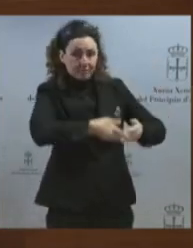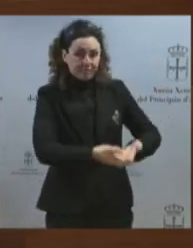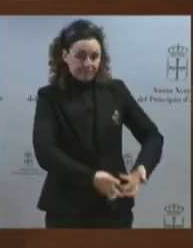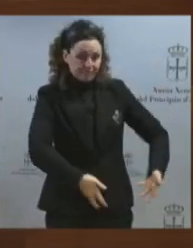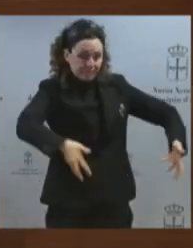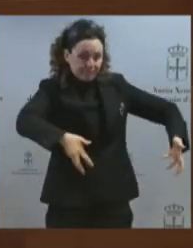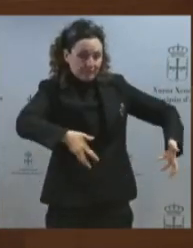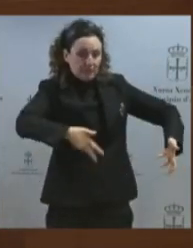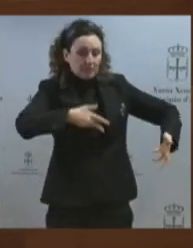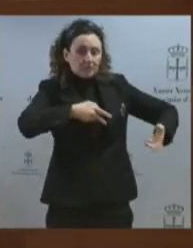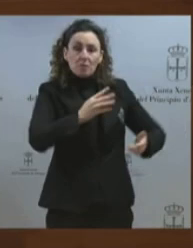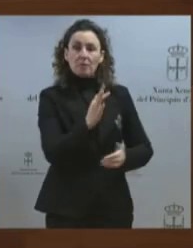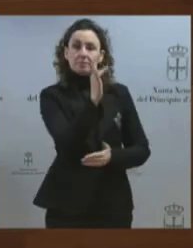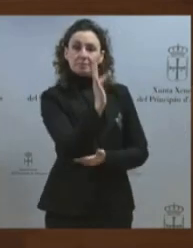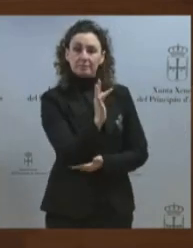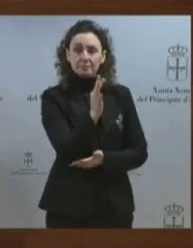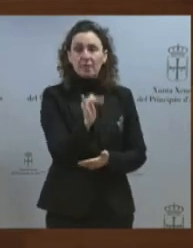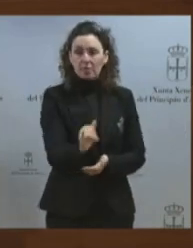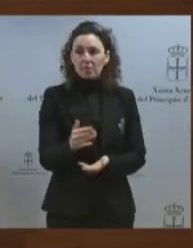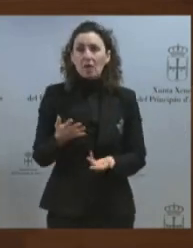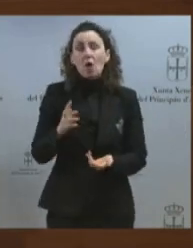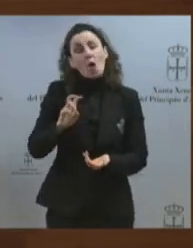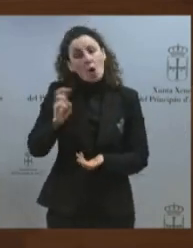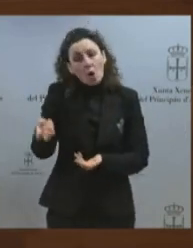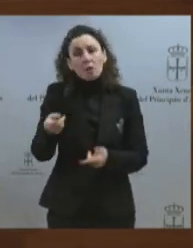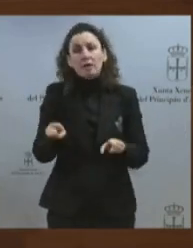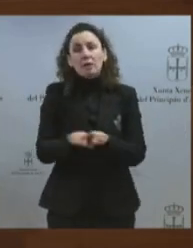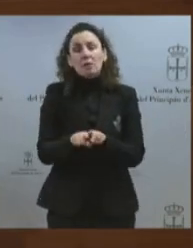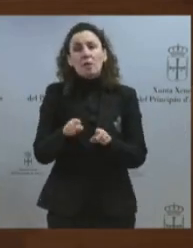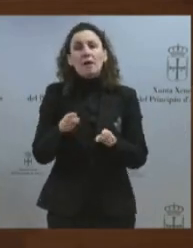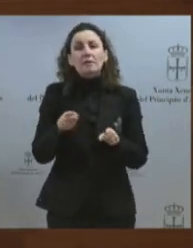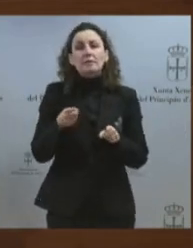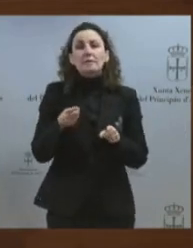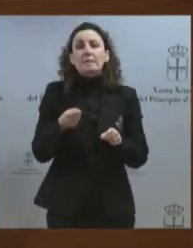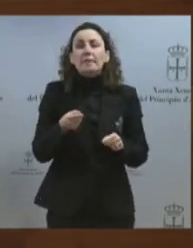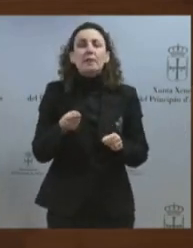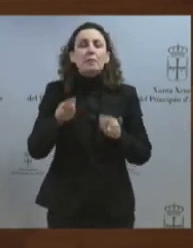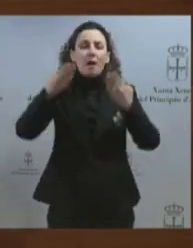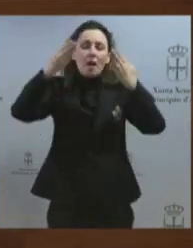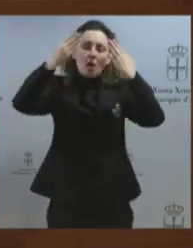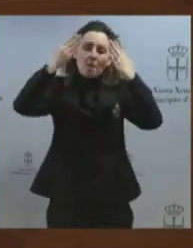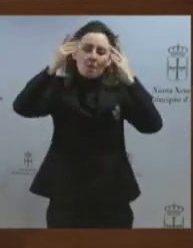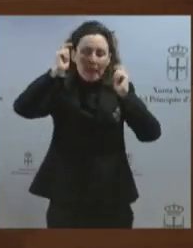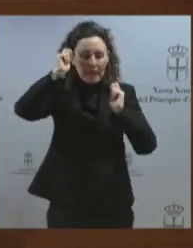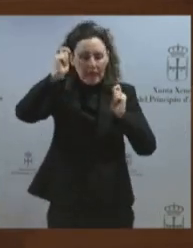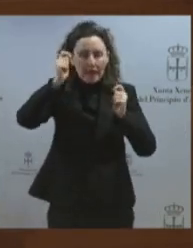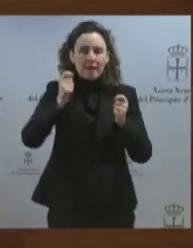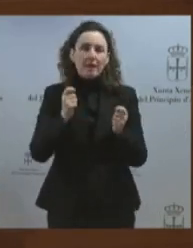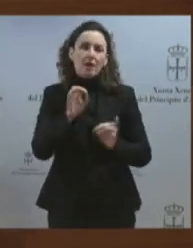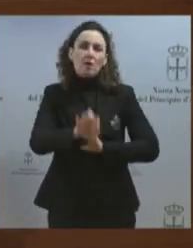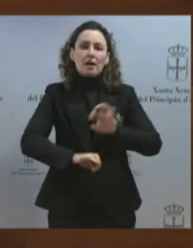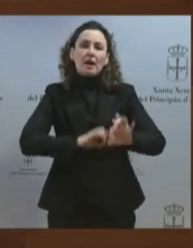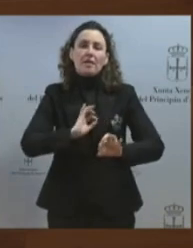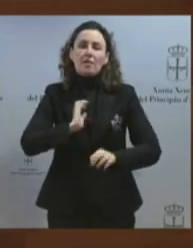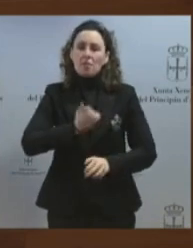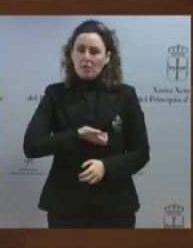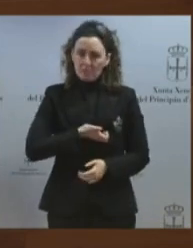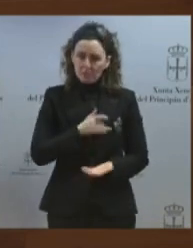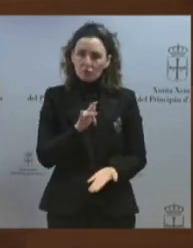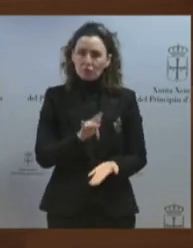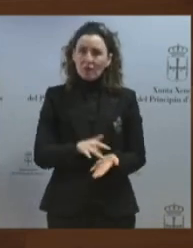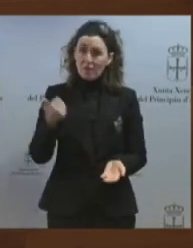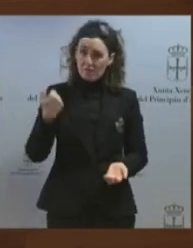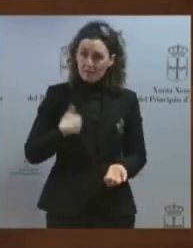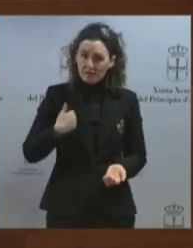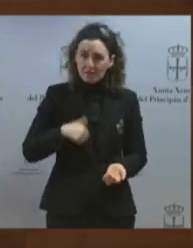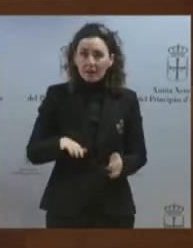han sido ya reconocidas en sencillos homenajes organizados en los propios ayuntamientos. Ahora reclamamos, mediante